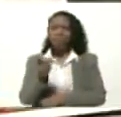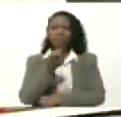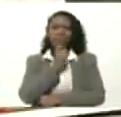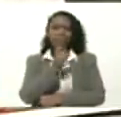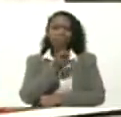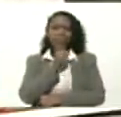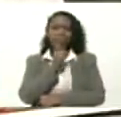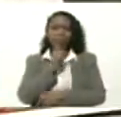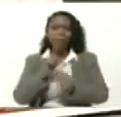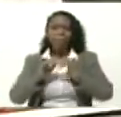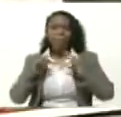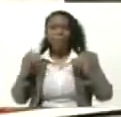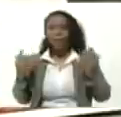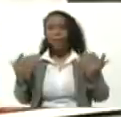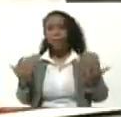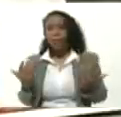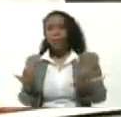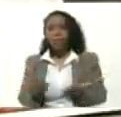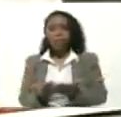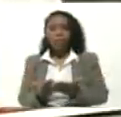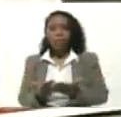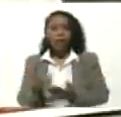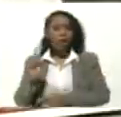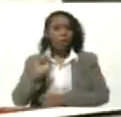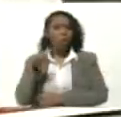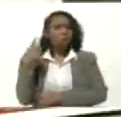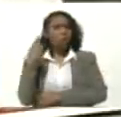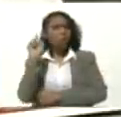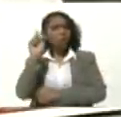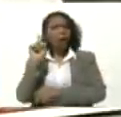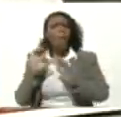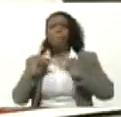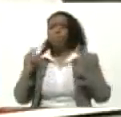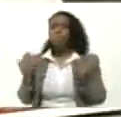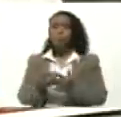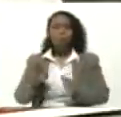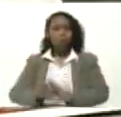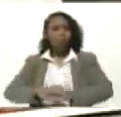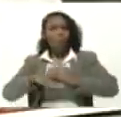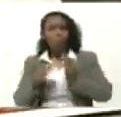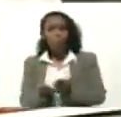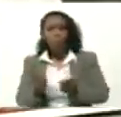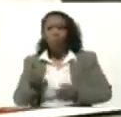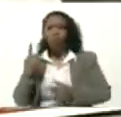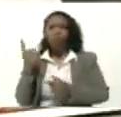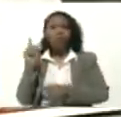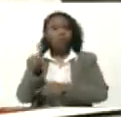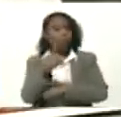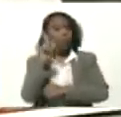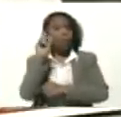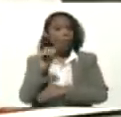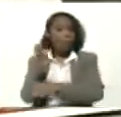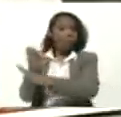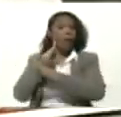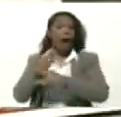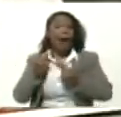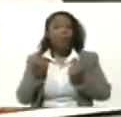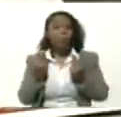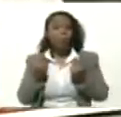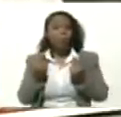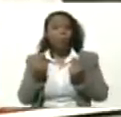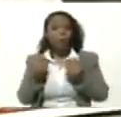Una pandemia Y no solo Una pandemia Mundial Sino Un bloqueo Económico